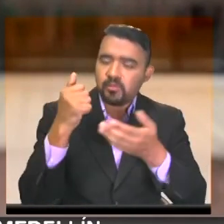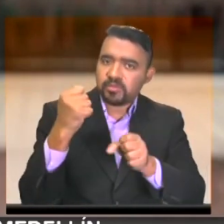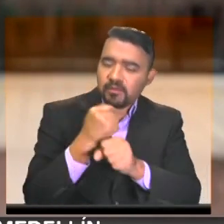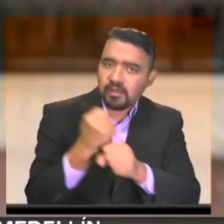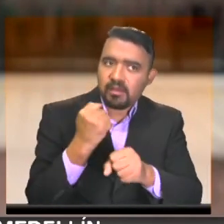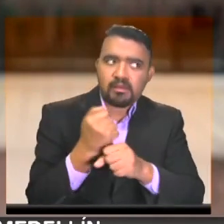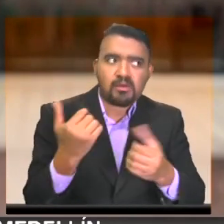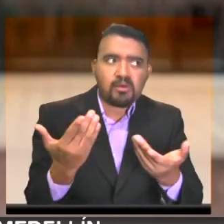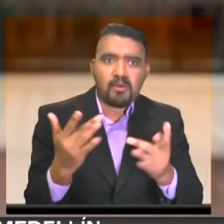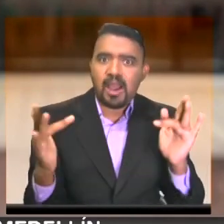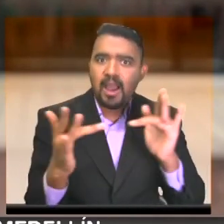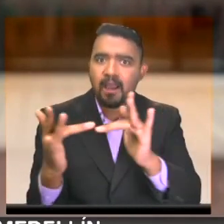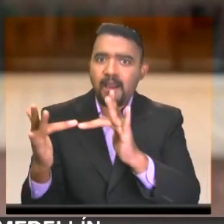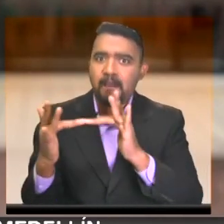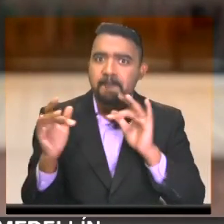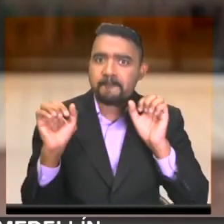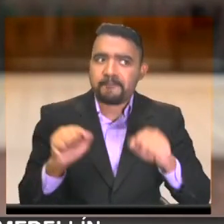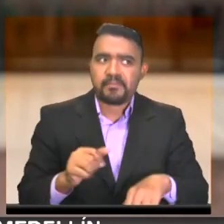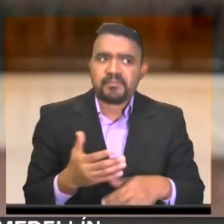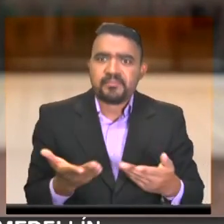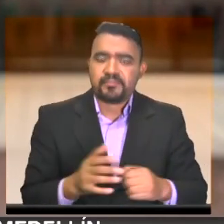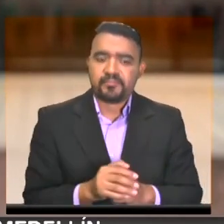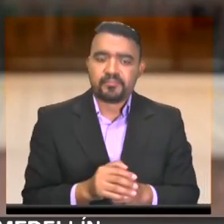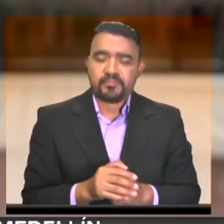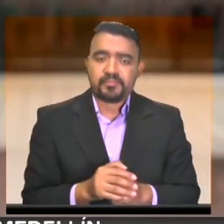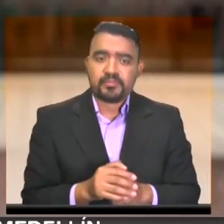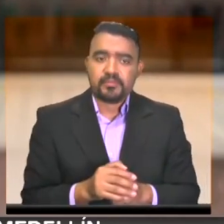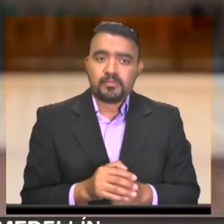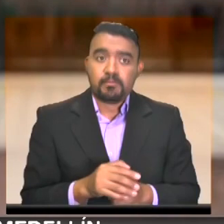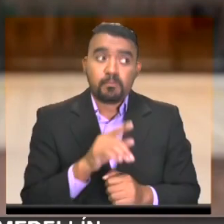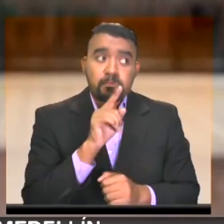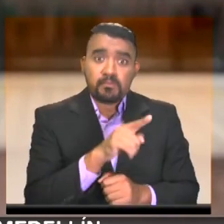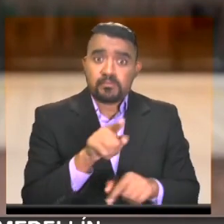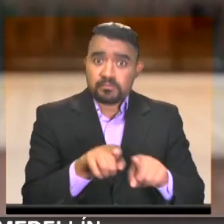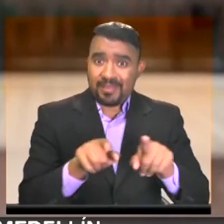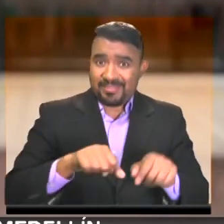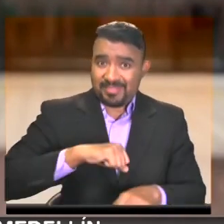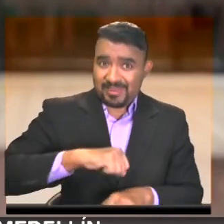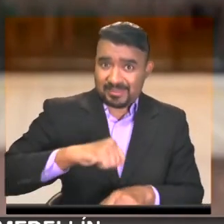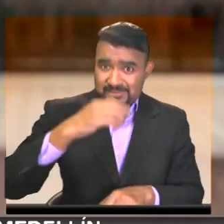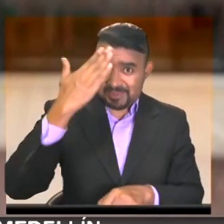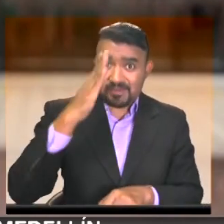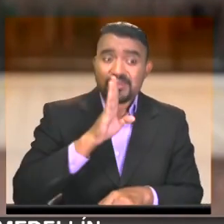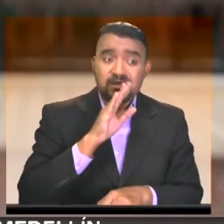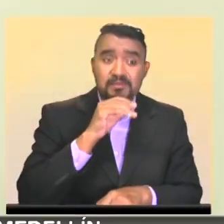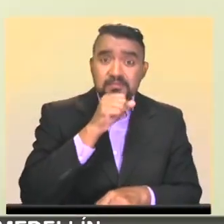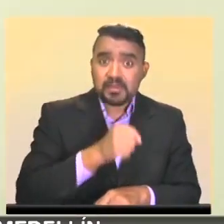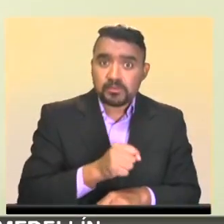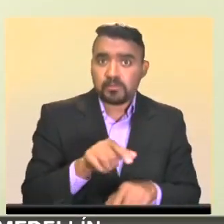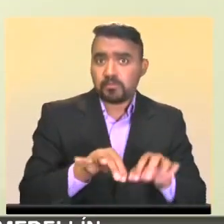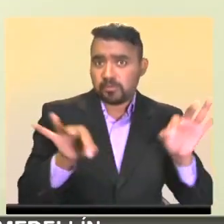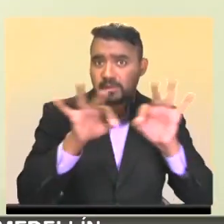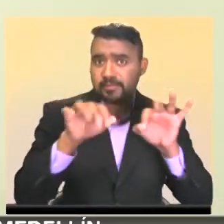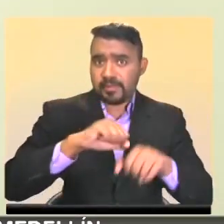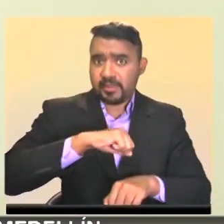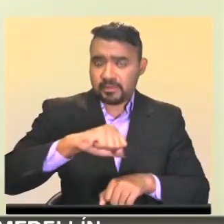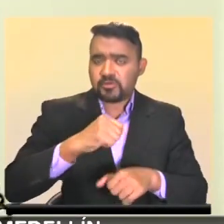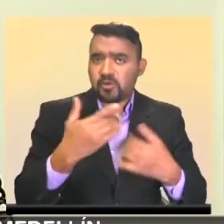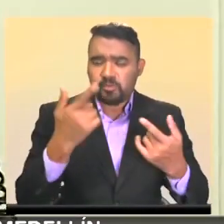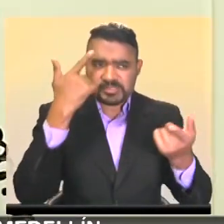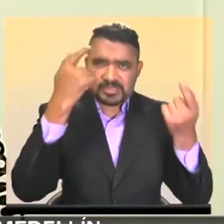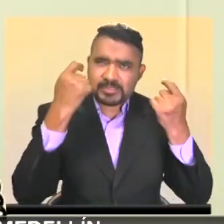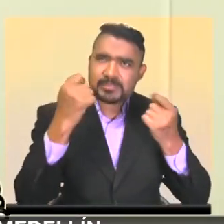De esta manera queremos mantener y acercar las oportunidades y la oferta de derechos a una población vulnerable en la ciudad. Por eso, las